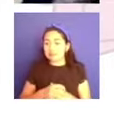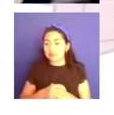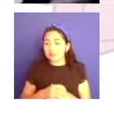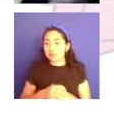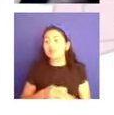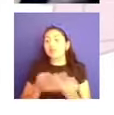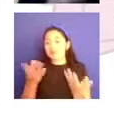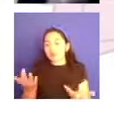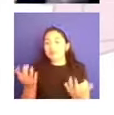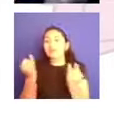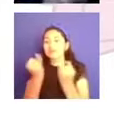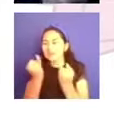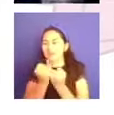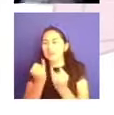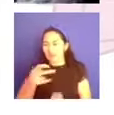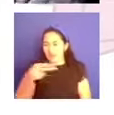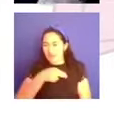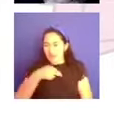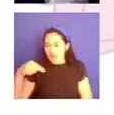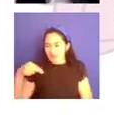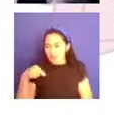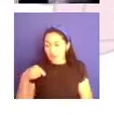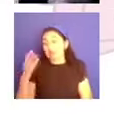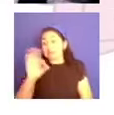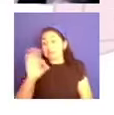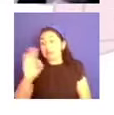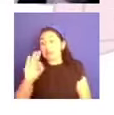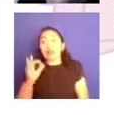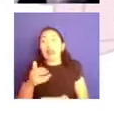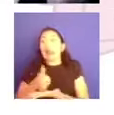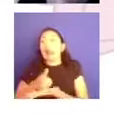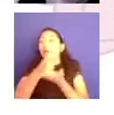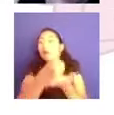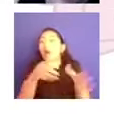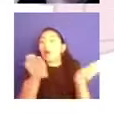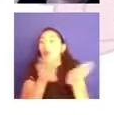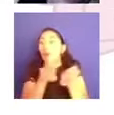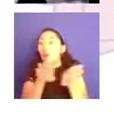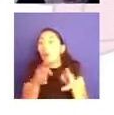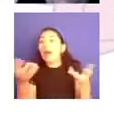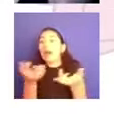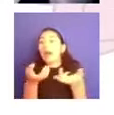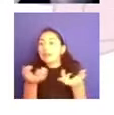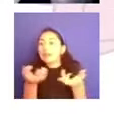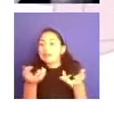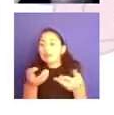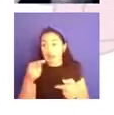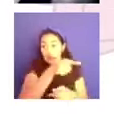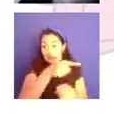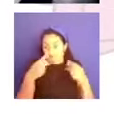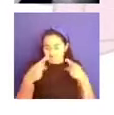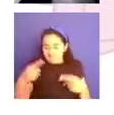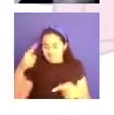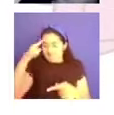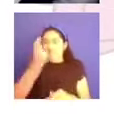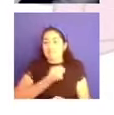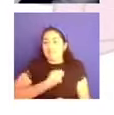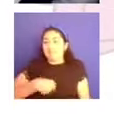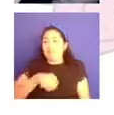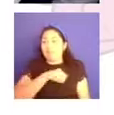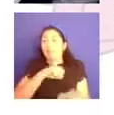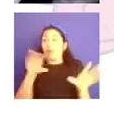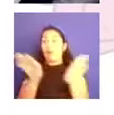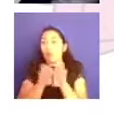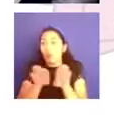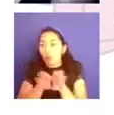como en esta parte de qué podemos hacer en los primeros auxilios específicamente en salud mental. Y bueno, alguno de lo que nos dice